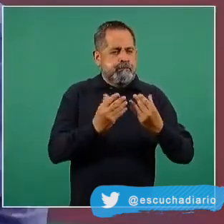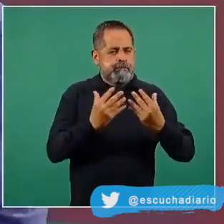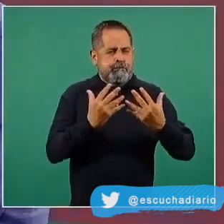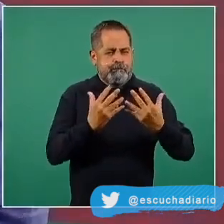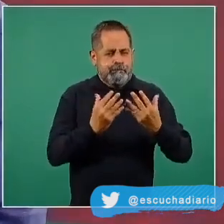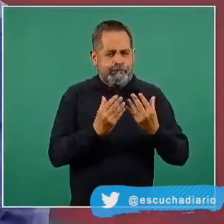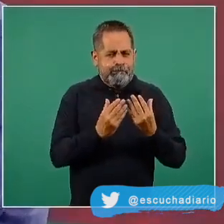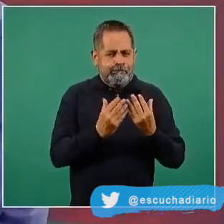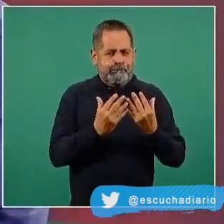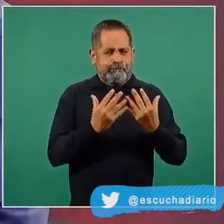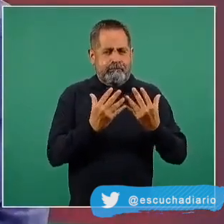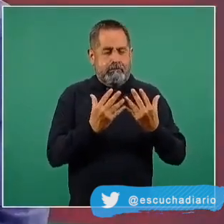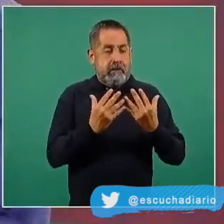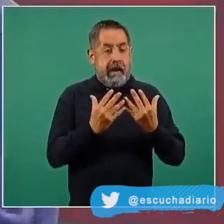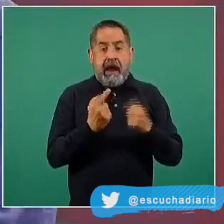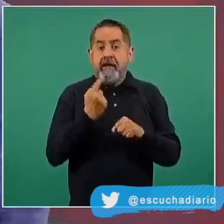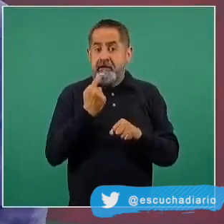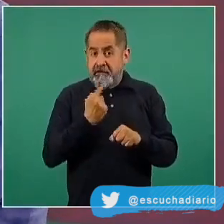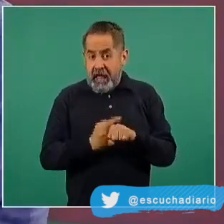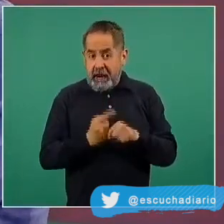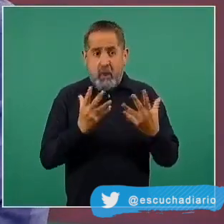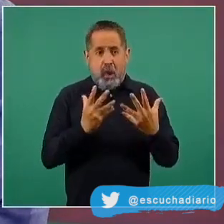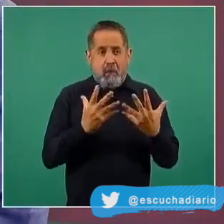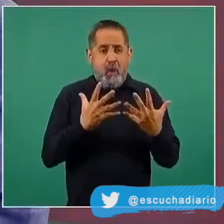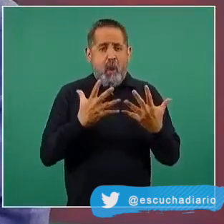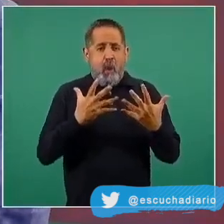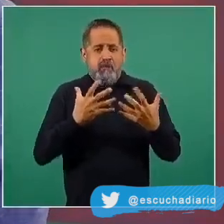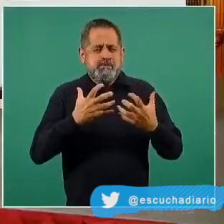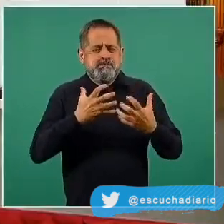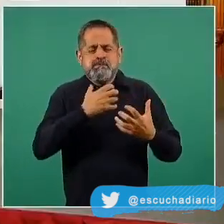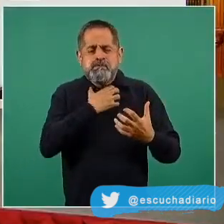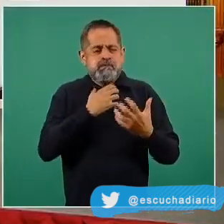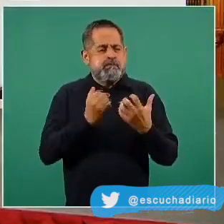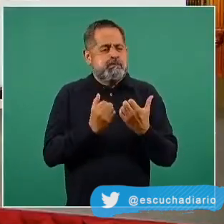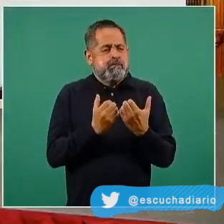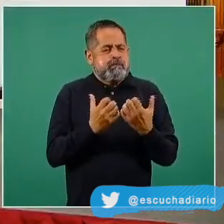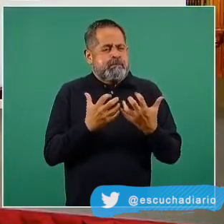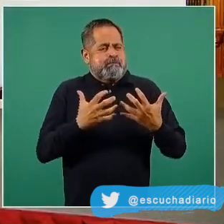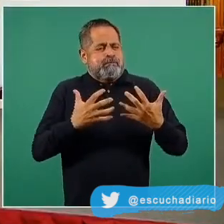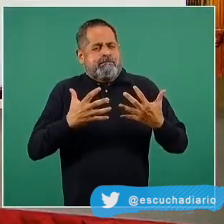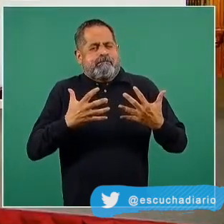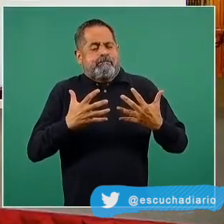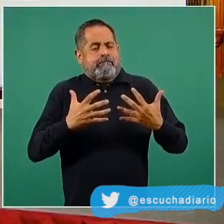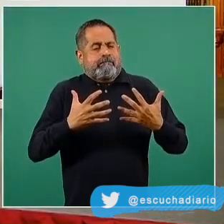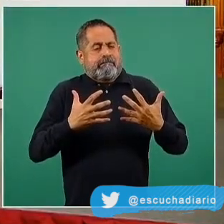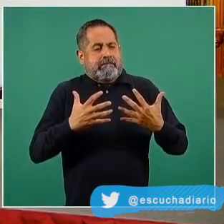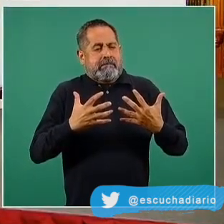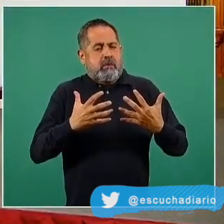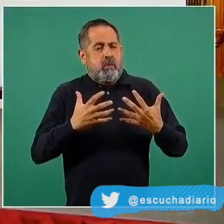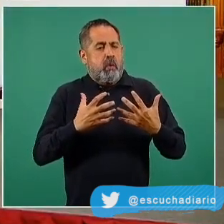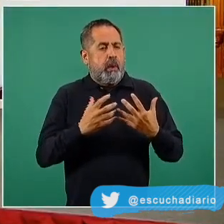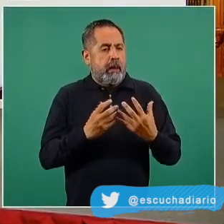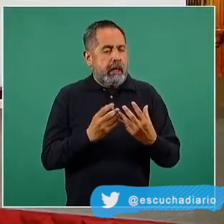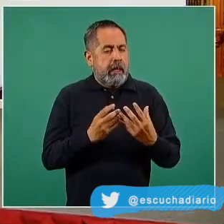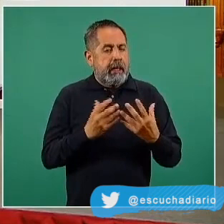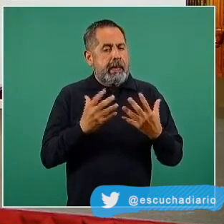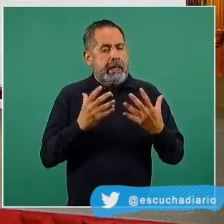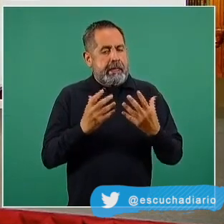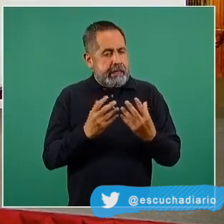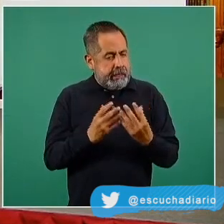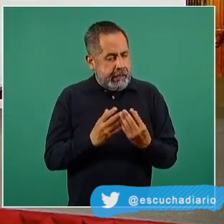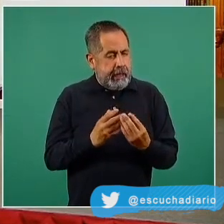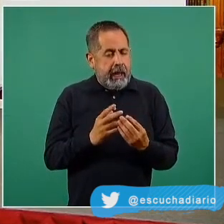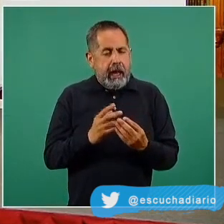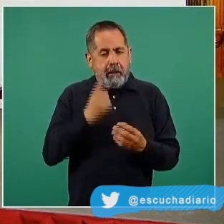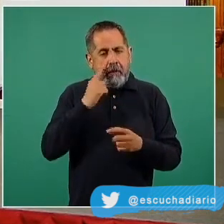órganos, mayormente los pulmones, necesitan ser muy flexibles para poder cumplir su función. La